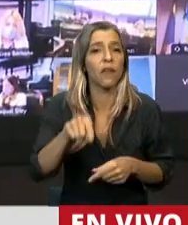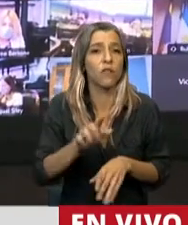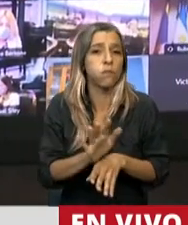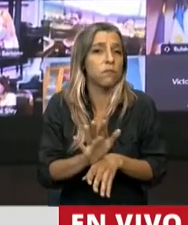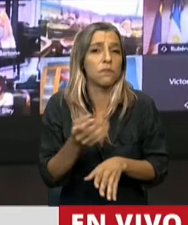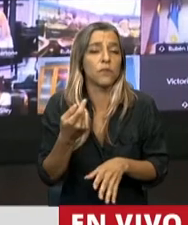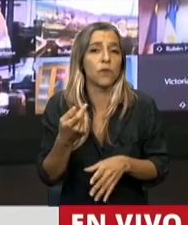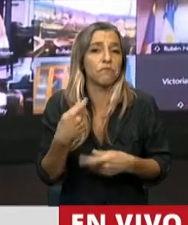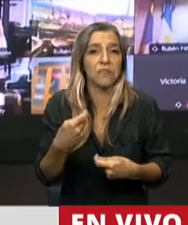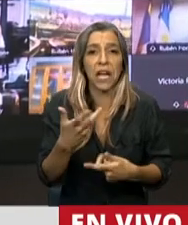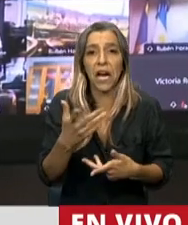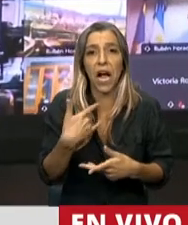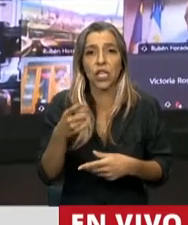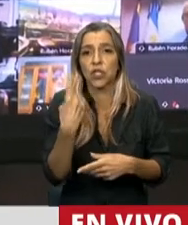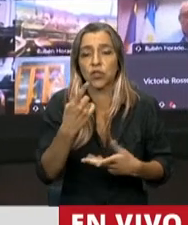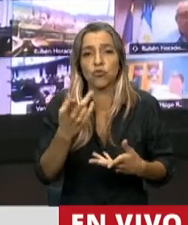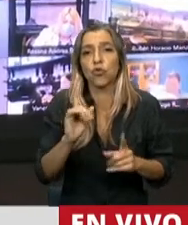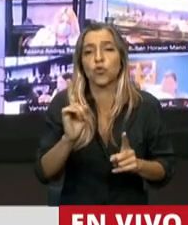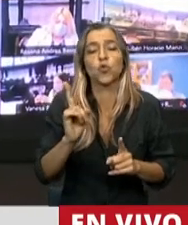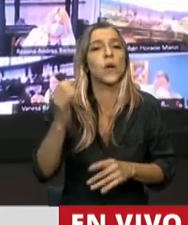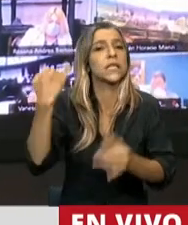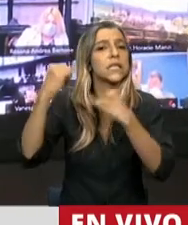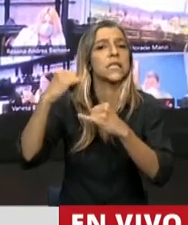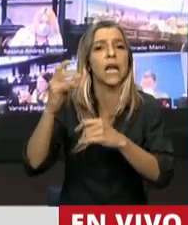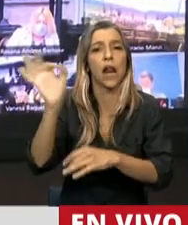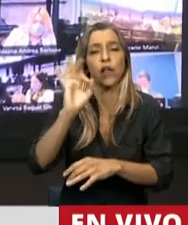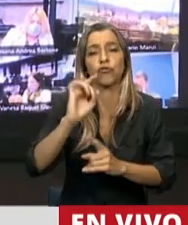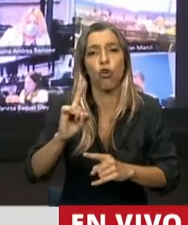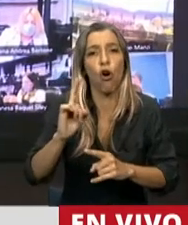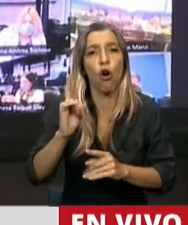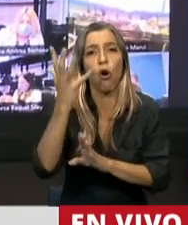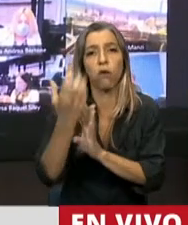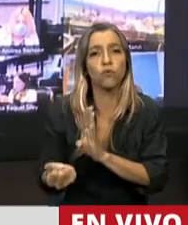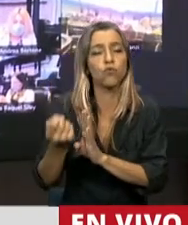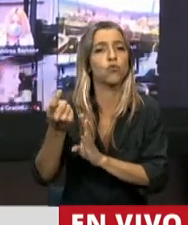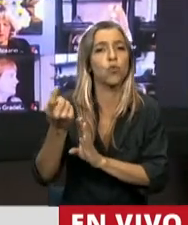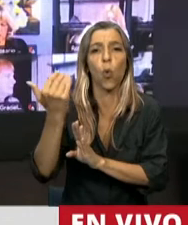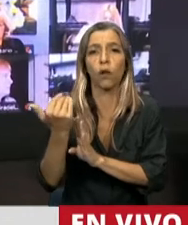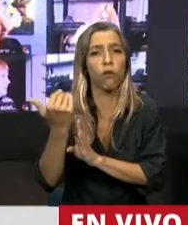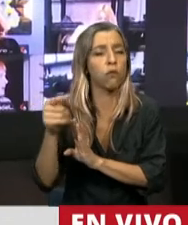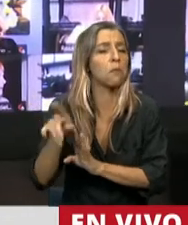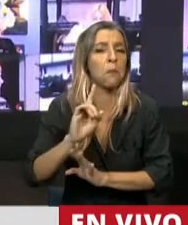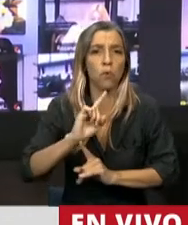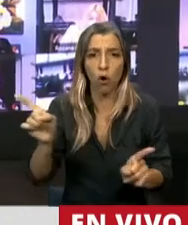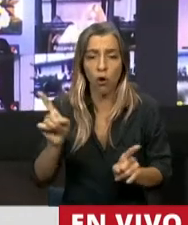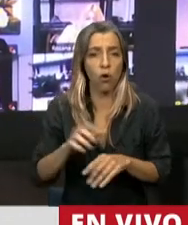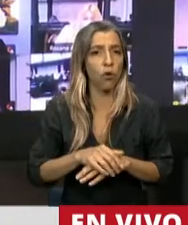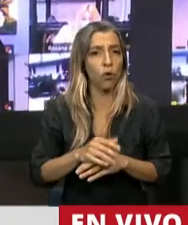se van a agarrar a las comisiones ni a las transacciones, tampoco al costo de alquiler del dispositivo de cobro.